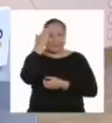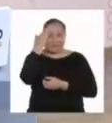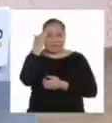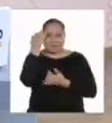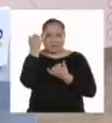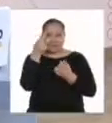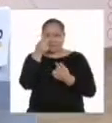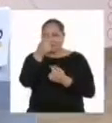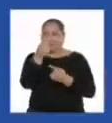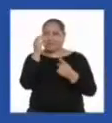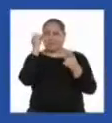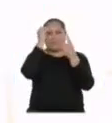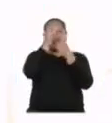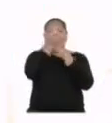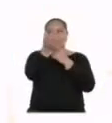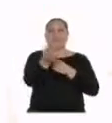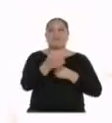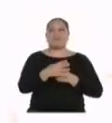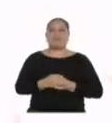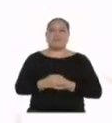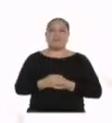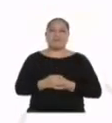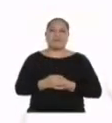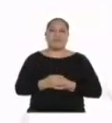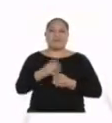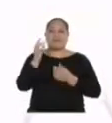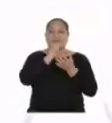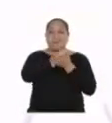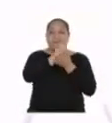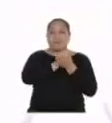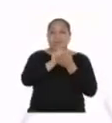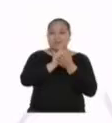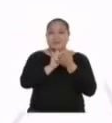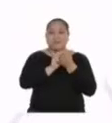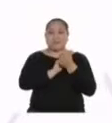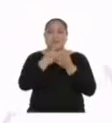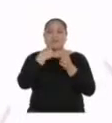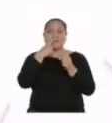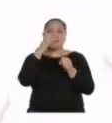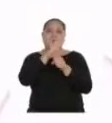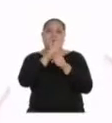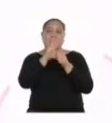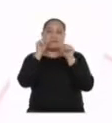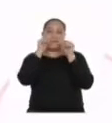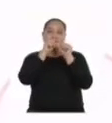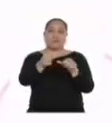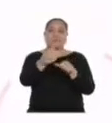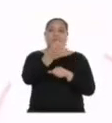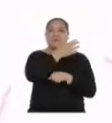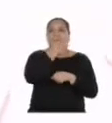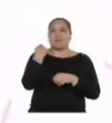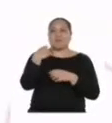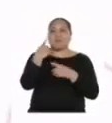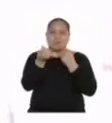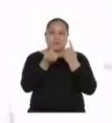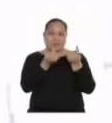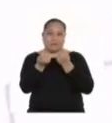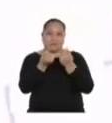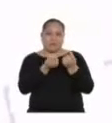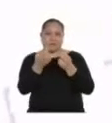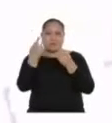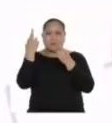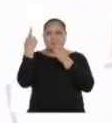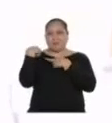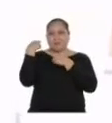ahora el turno es de ustedes. Redacta un texto con tu compromiso para seguir mejorando en gestionar